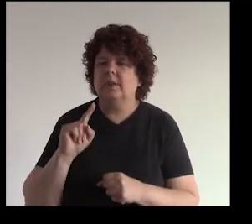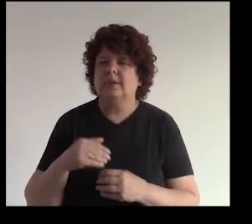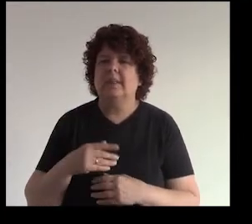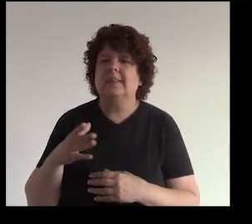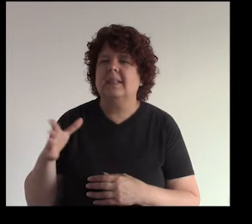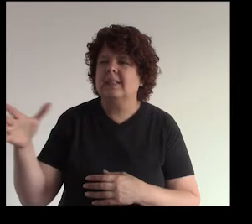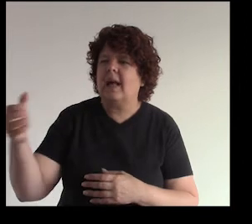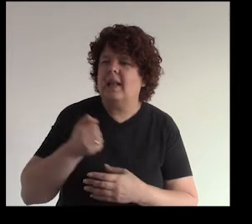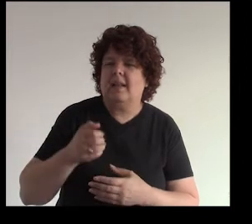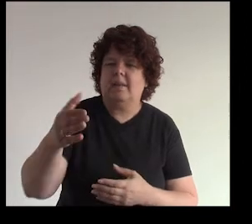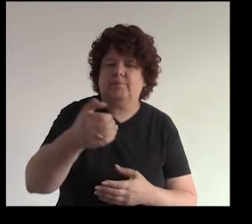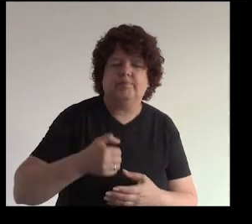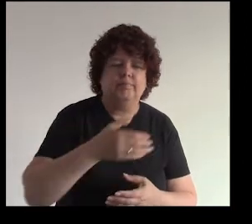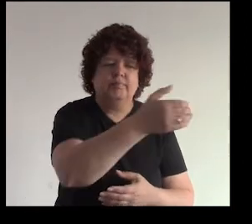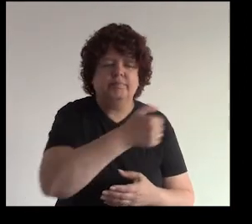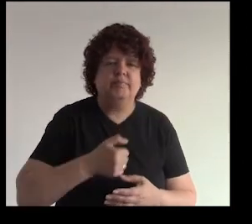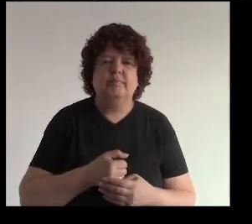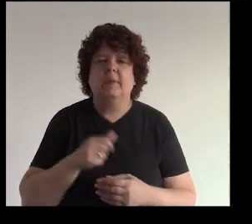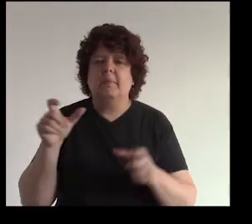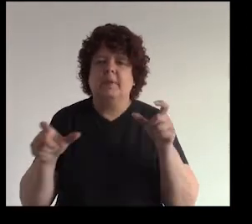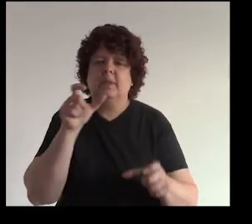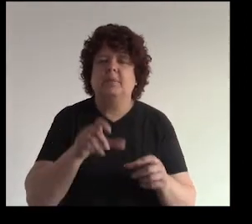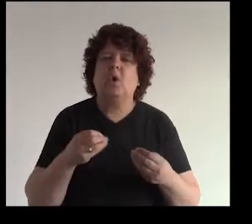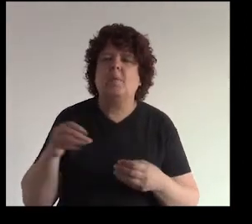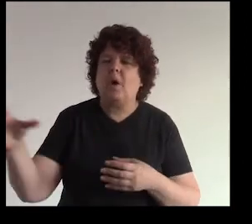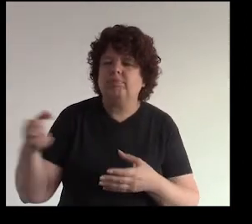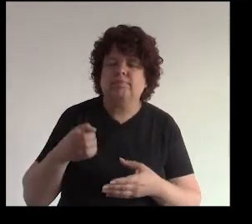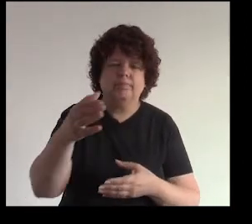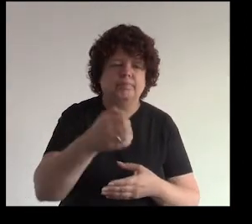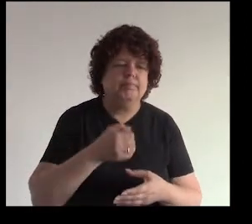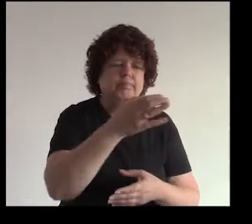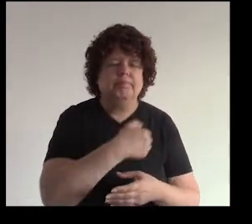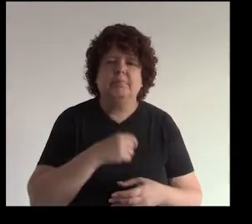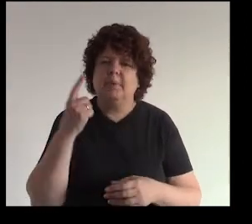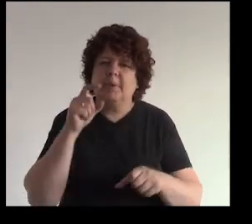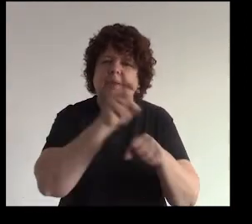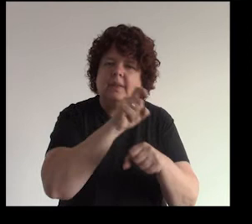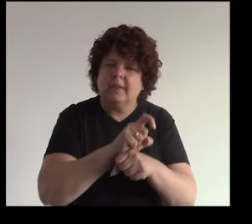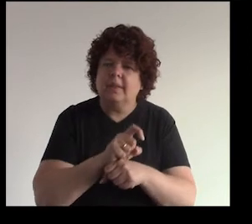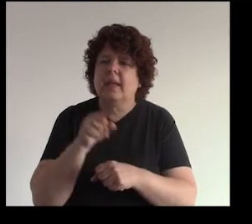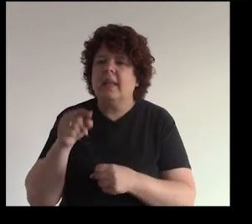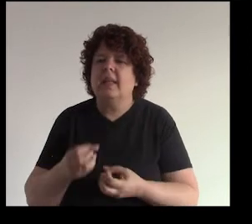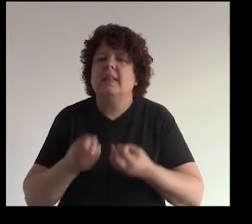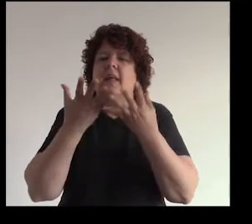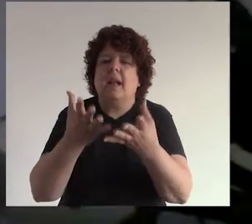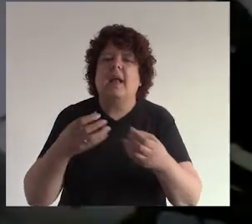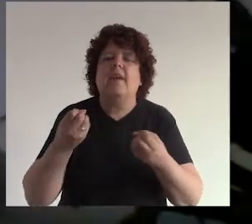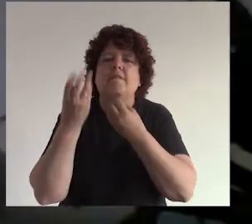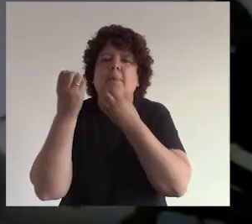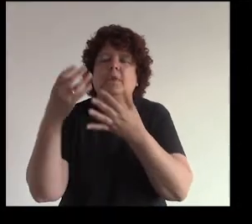trabajo nuestro trabajo es atraer a las personas ¿bien? ¿y cómo nos atraemos? educándolos y